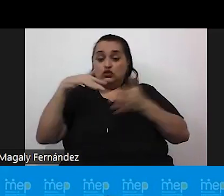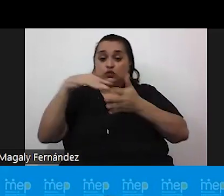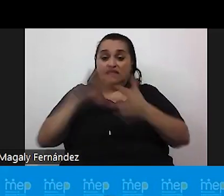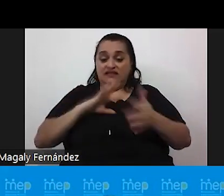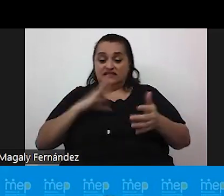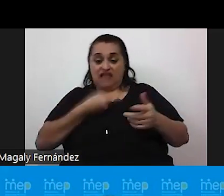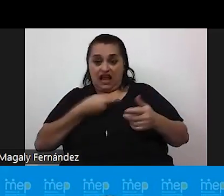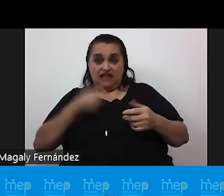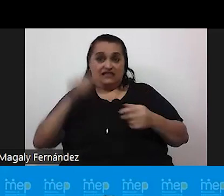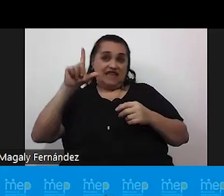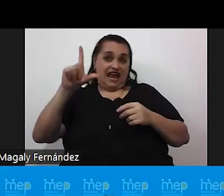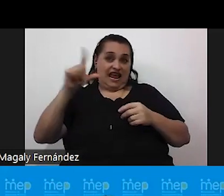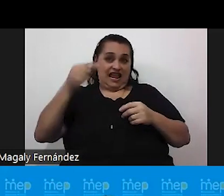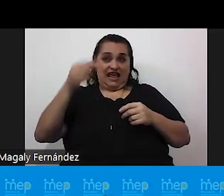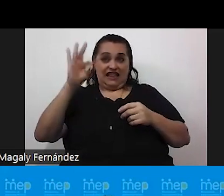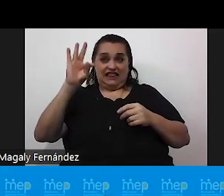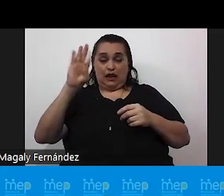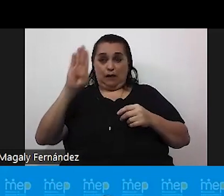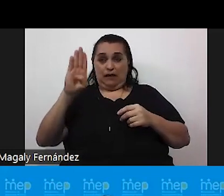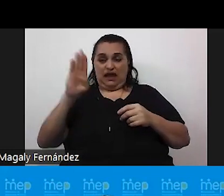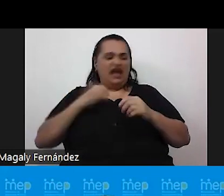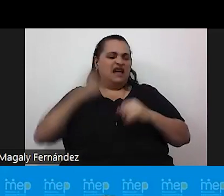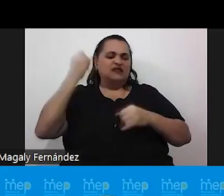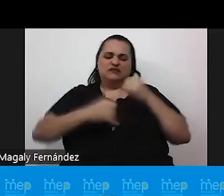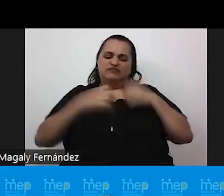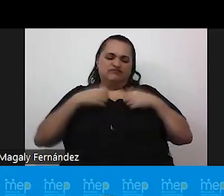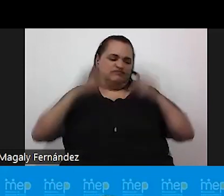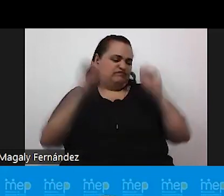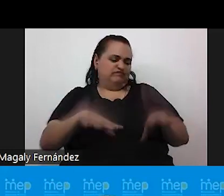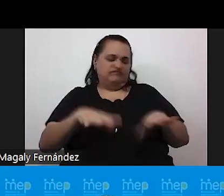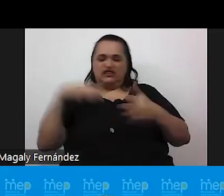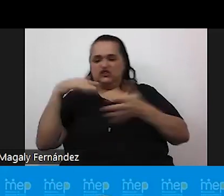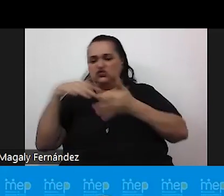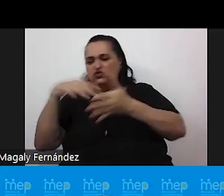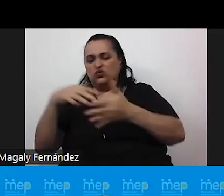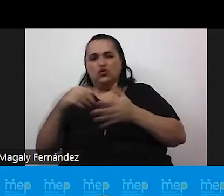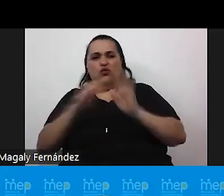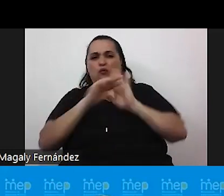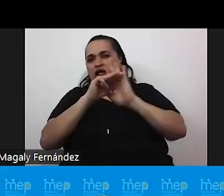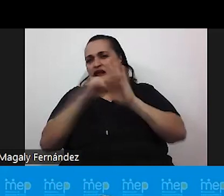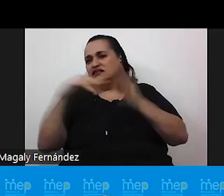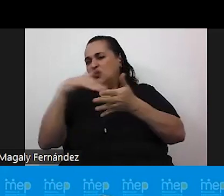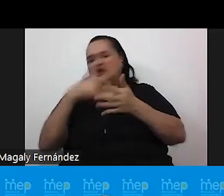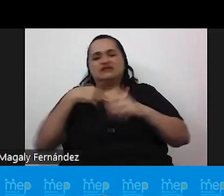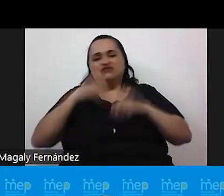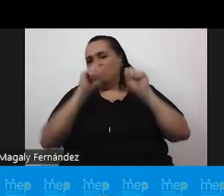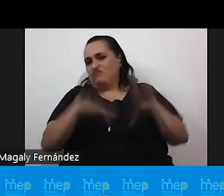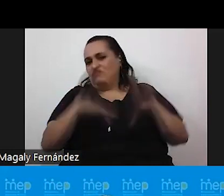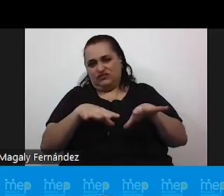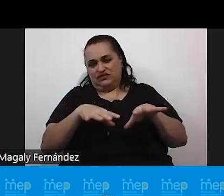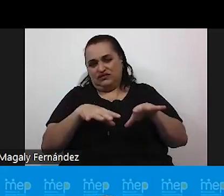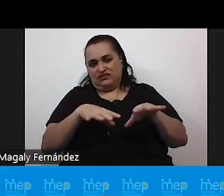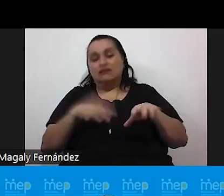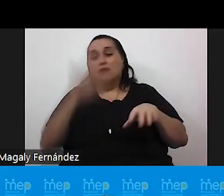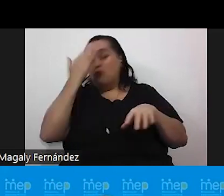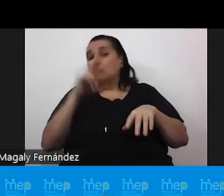la comunidad LGTB terminaban abandonando escuelas colegios y modalidades educativas en el cual al